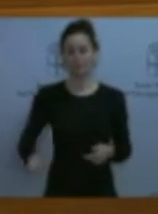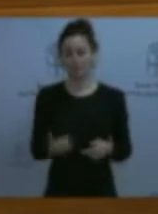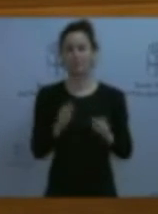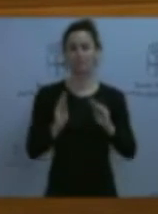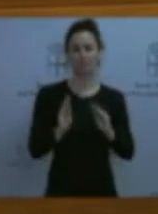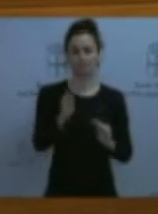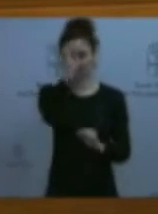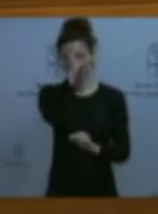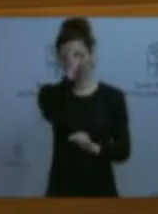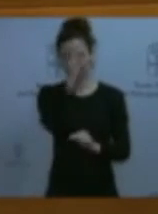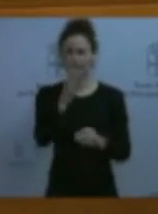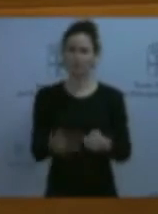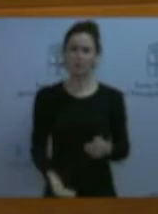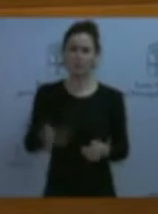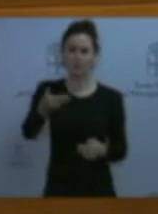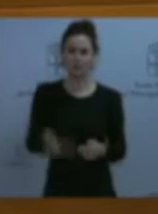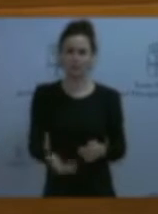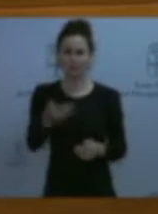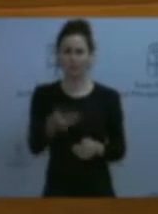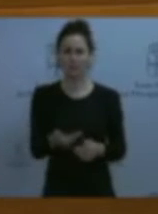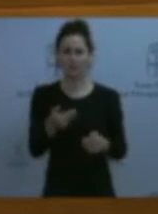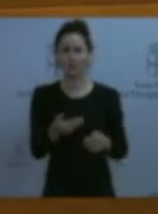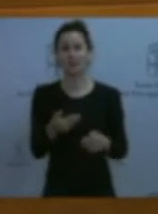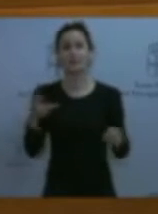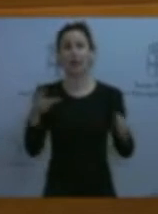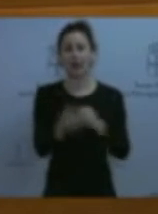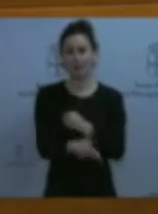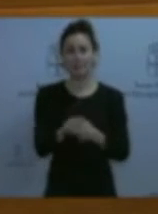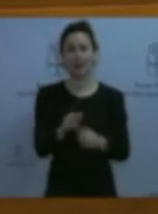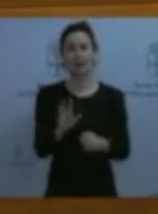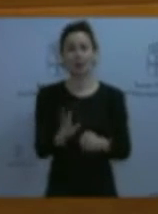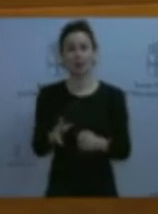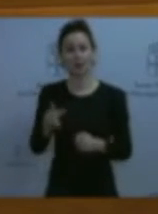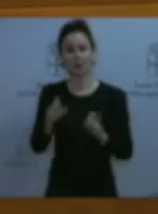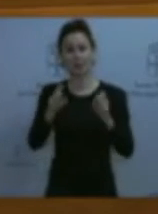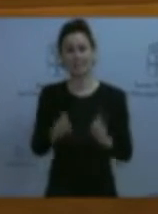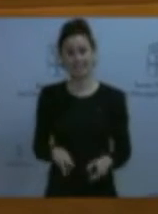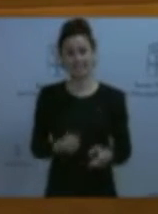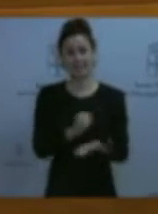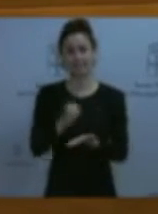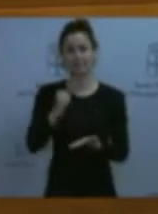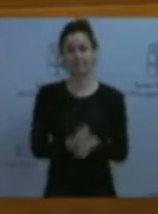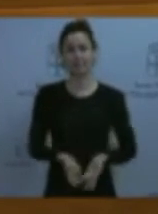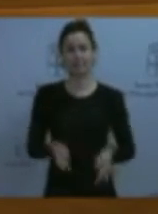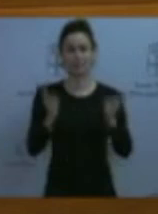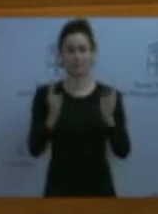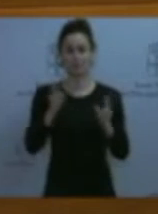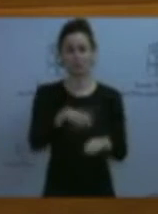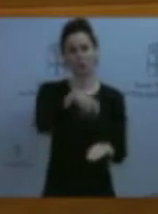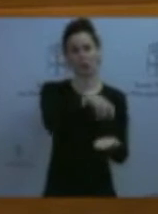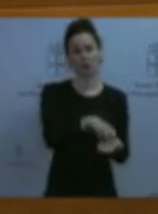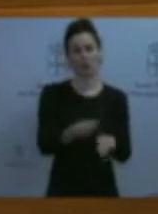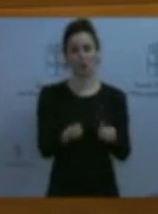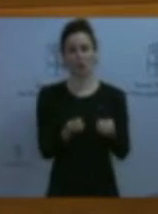pesquero que es imprescindible, para evitar el furtivismo, mantener cubiertos los puestos de vigilancia y control pesquero, algo